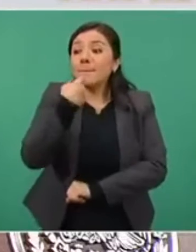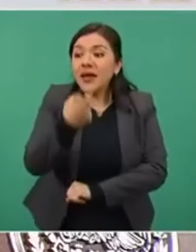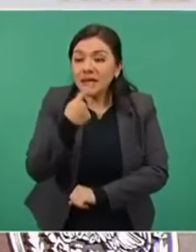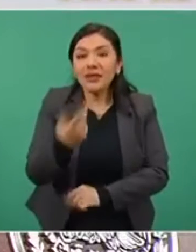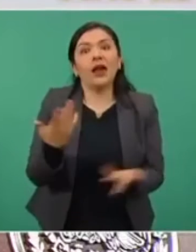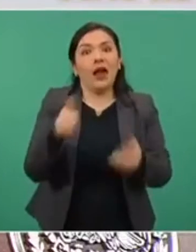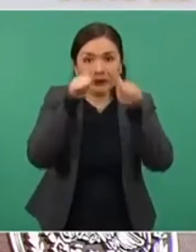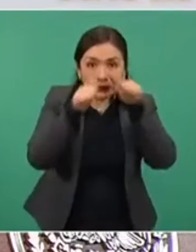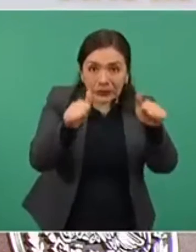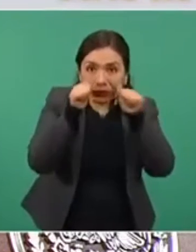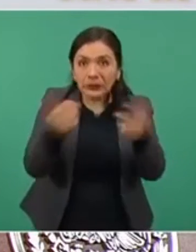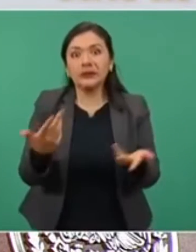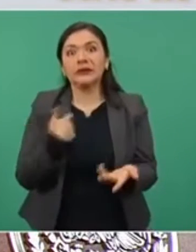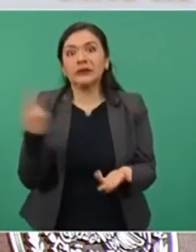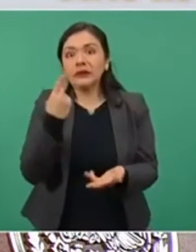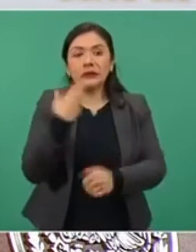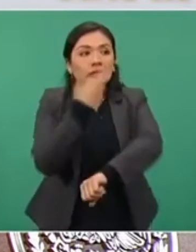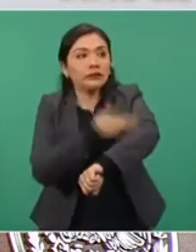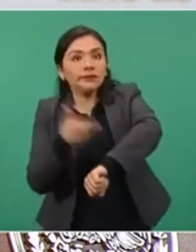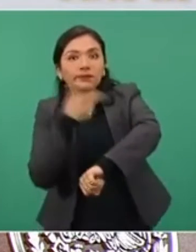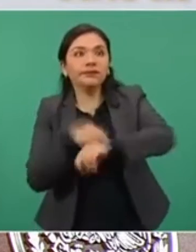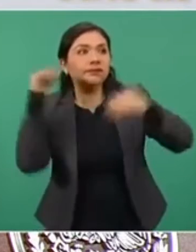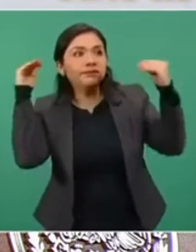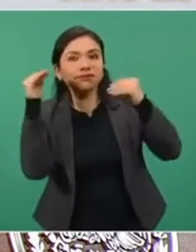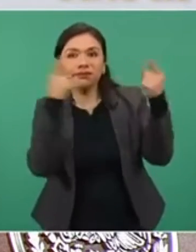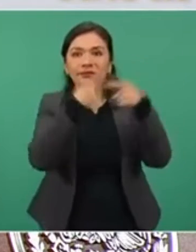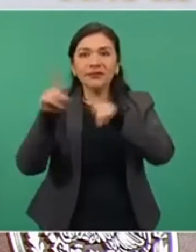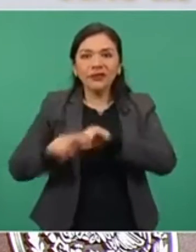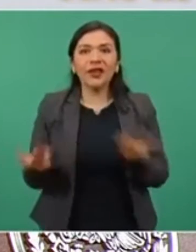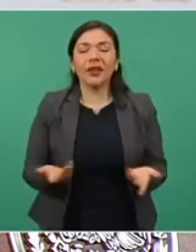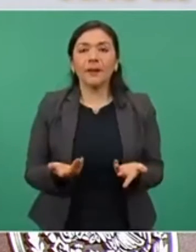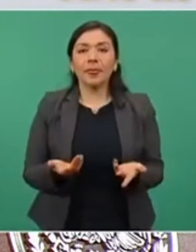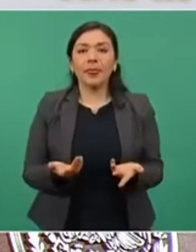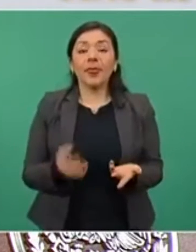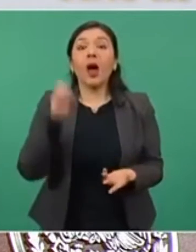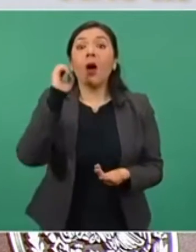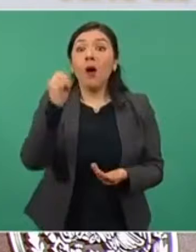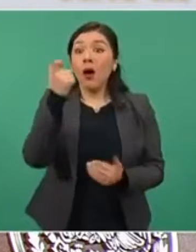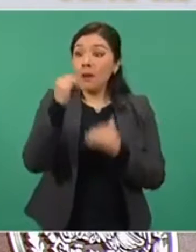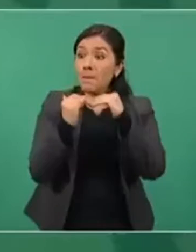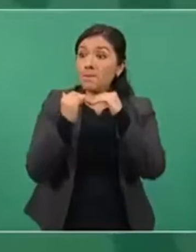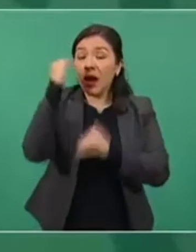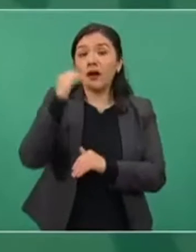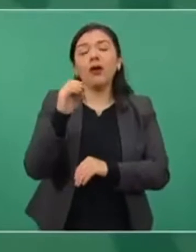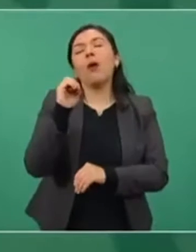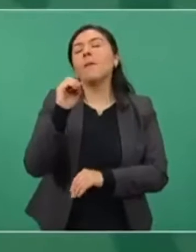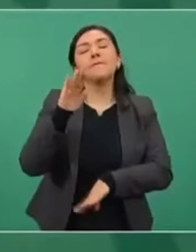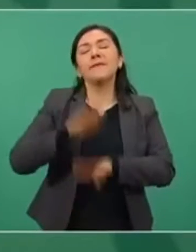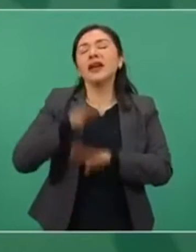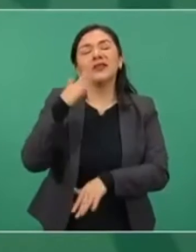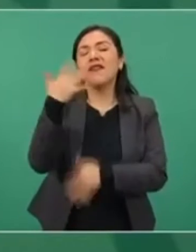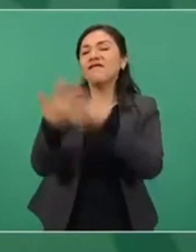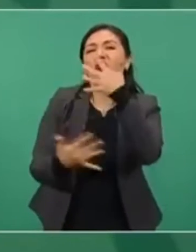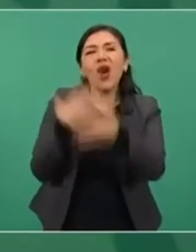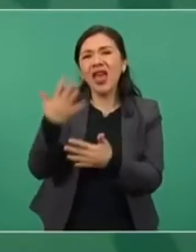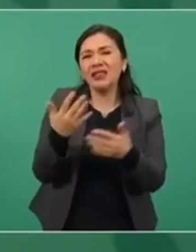el que no nos aumente la violencia. Tengo